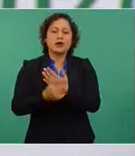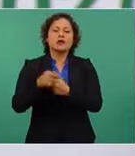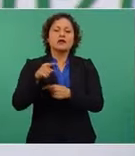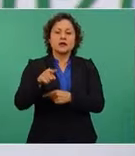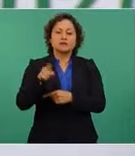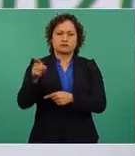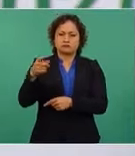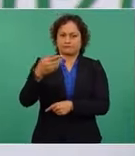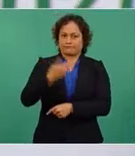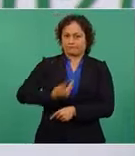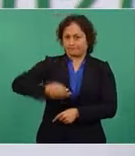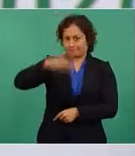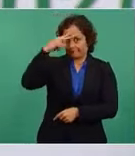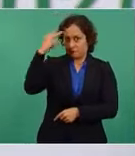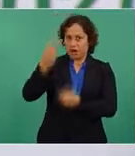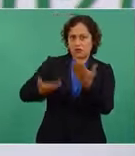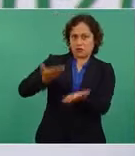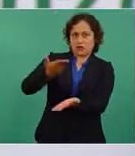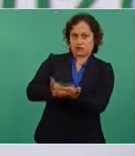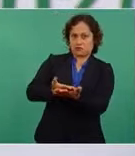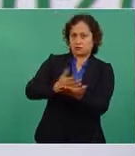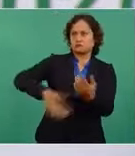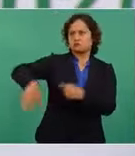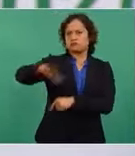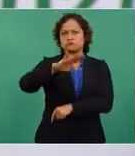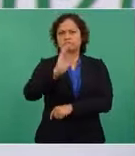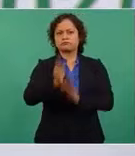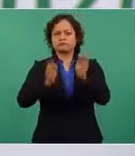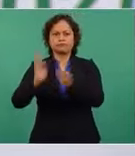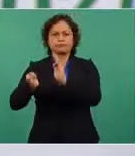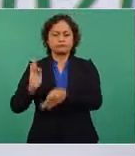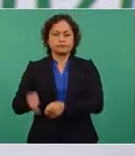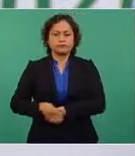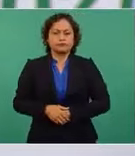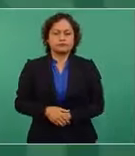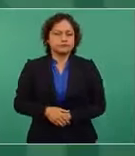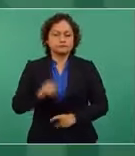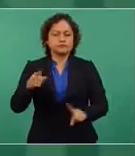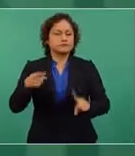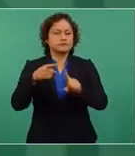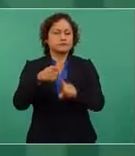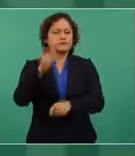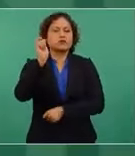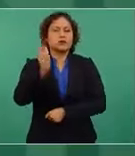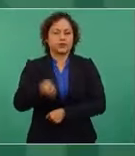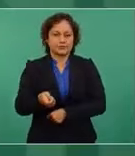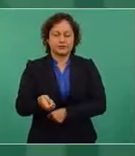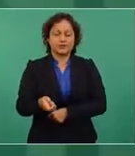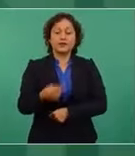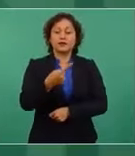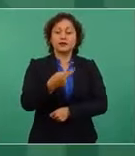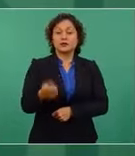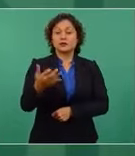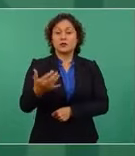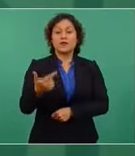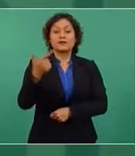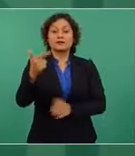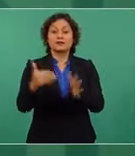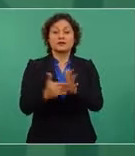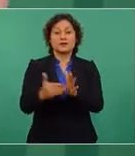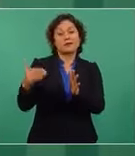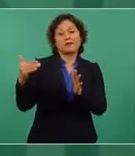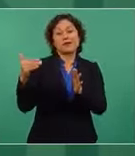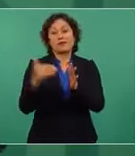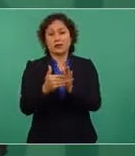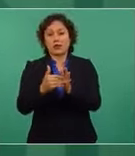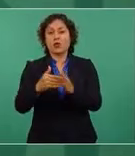y que tiene como propósito el que las 750 millones de personas en todo el mundo, de